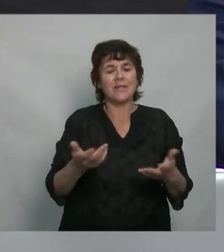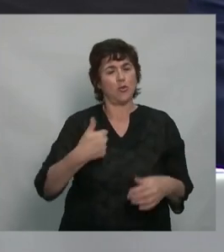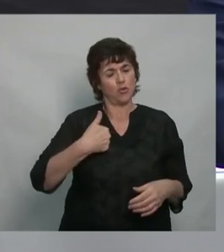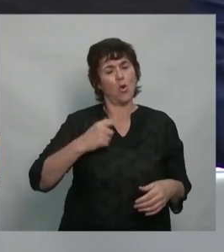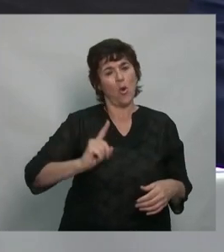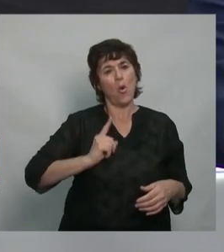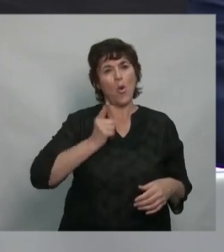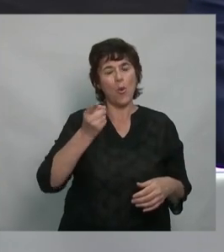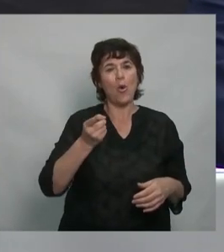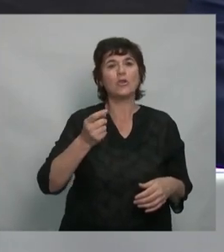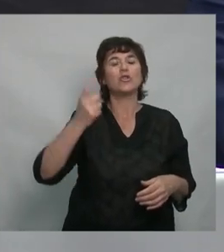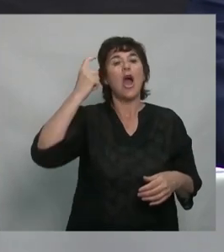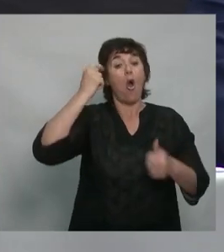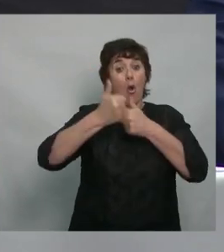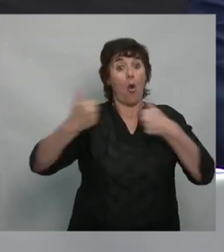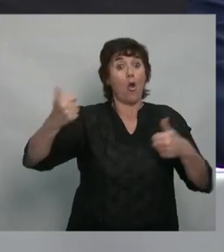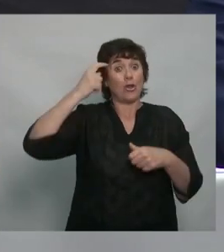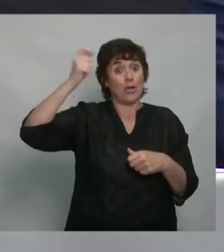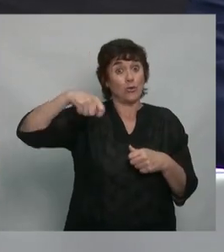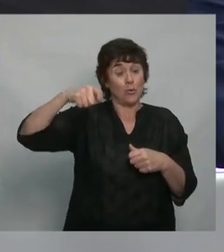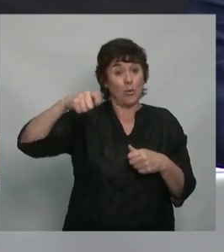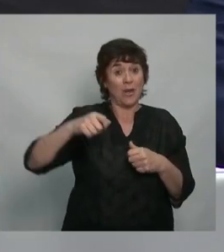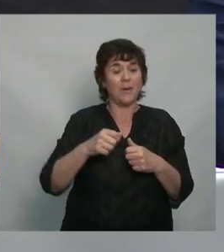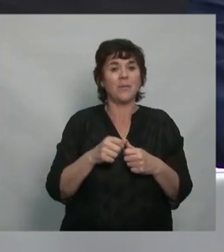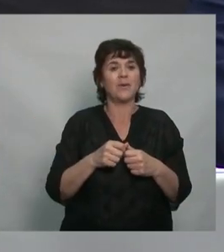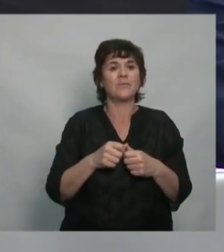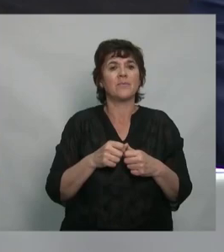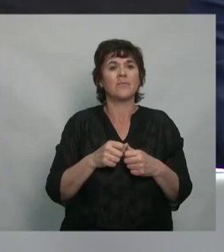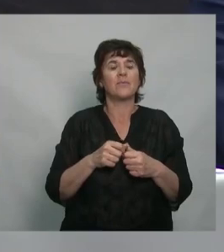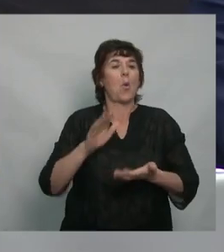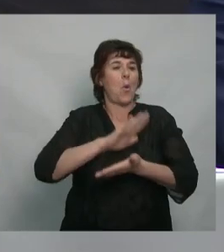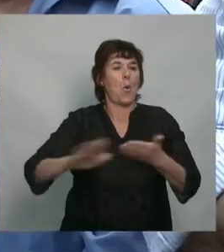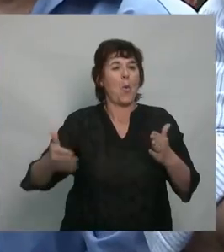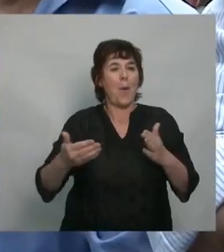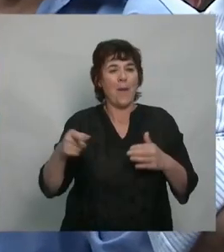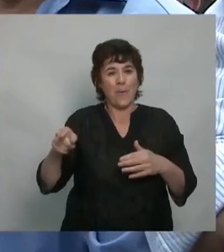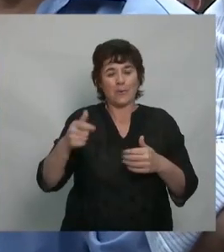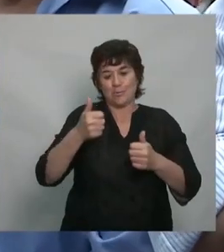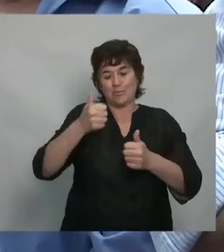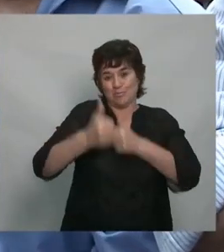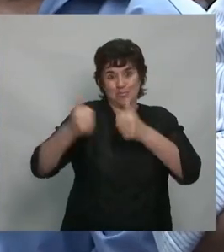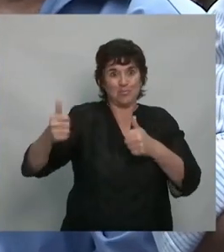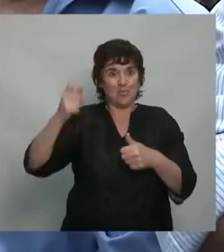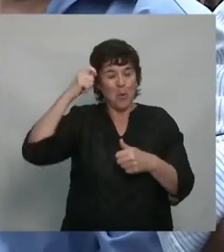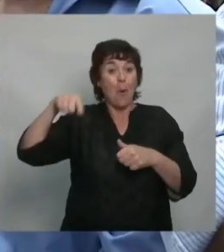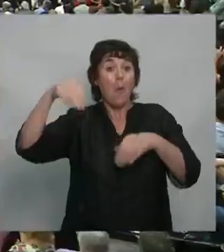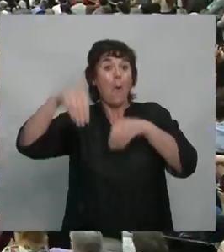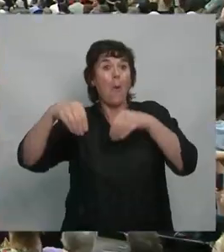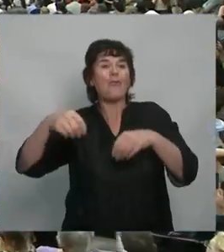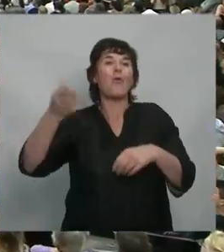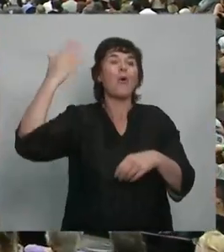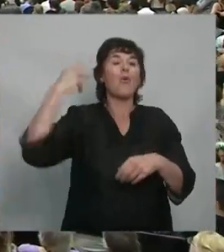mucho orgullo, cuando la Corte Suprema, con los nuevos integrantes, votó el